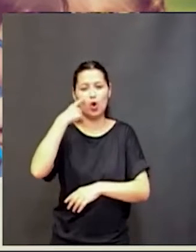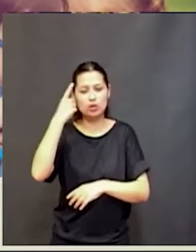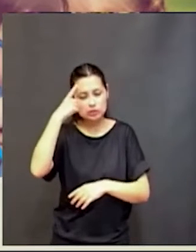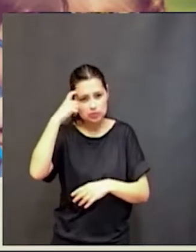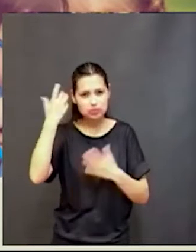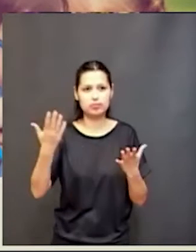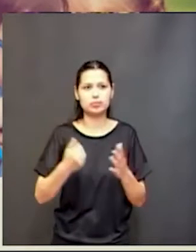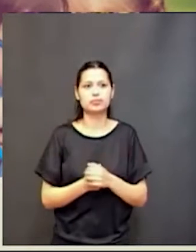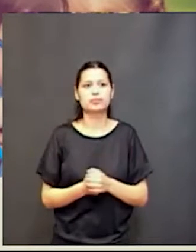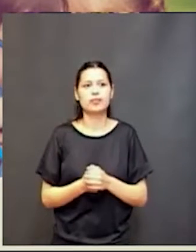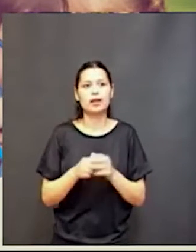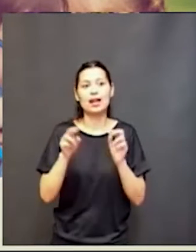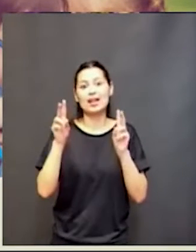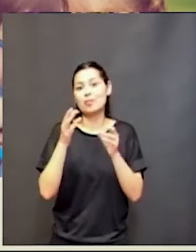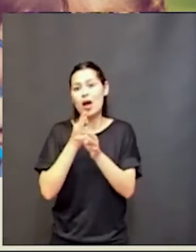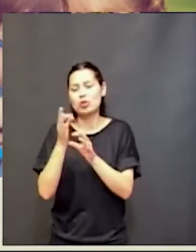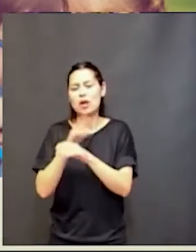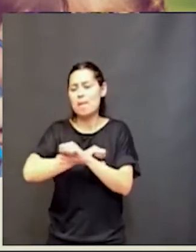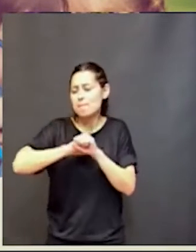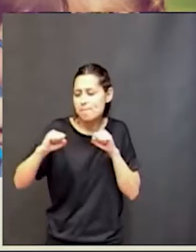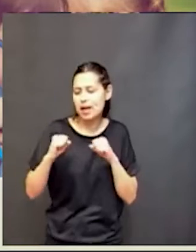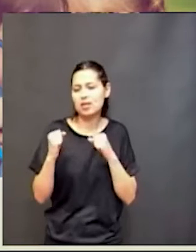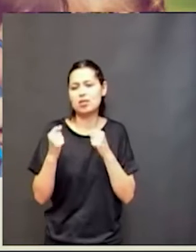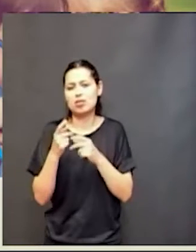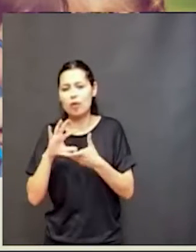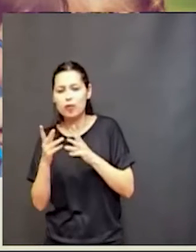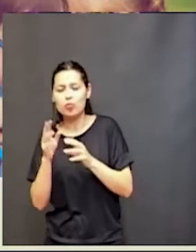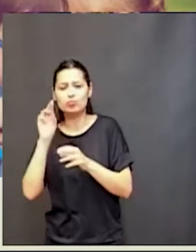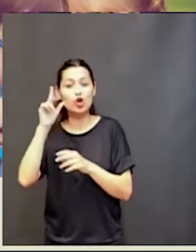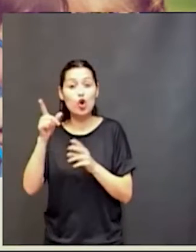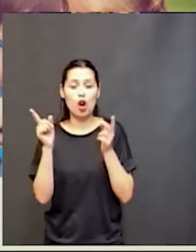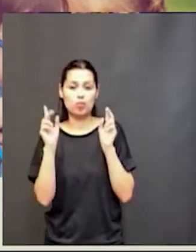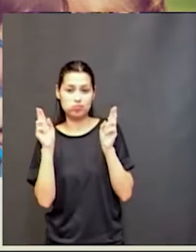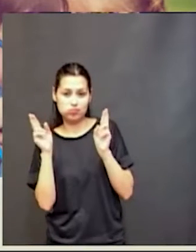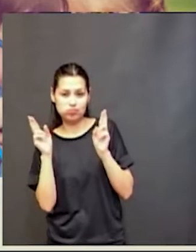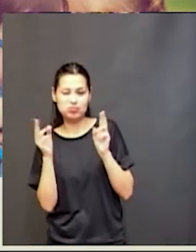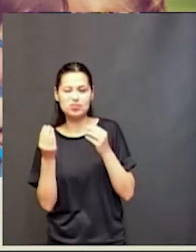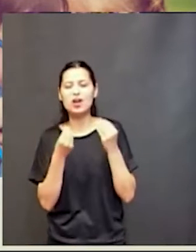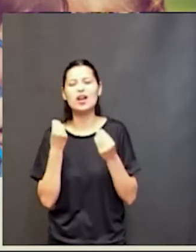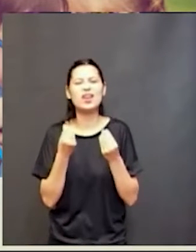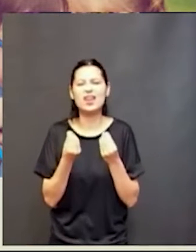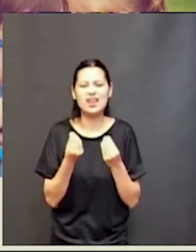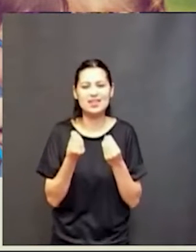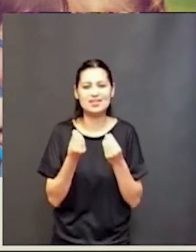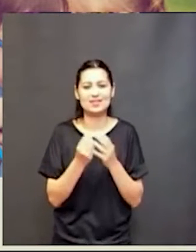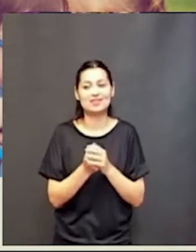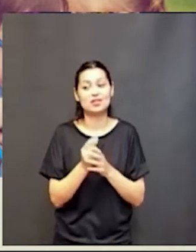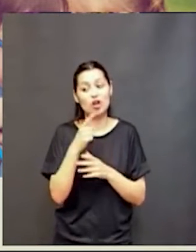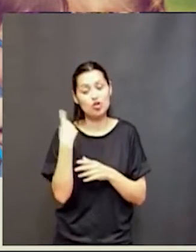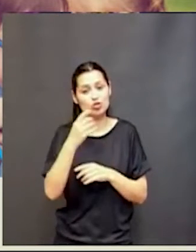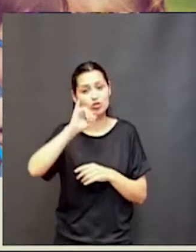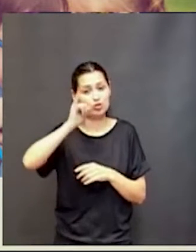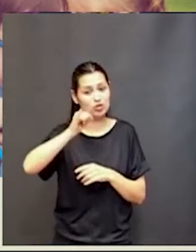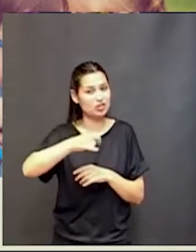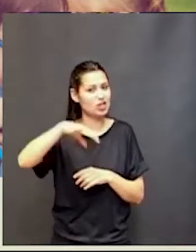nuestra influencia como educadores? ¿sí? Es entender que el mundo cambió, ¿sí? Aquí, ahí tienen una hermosa